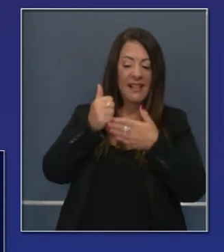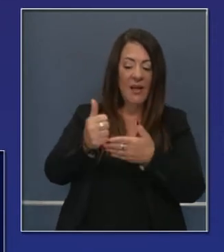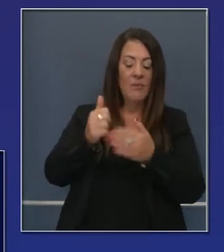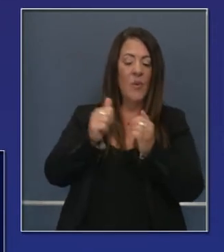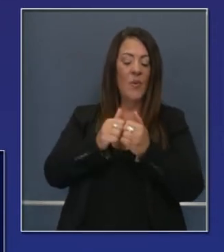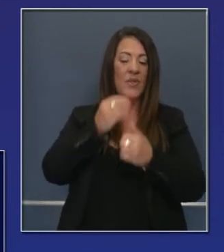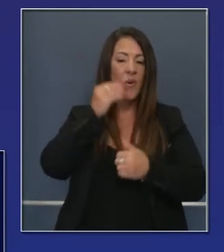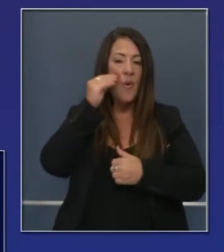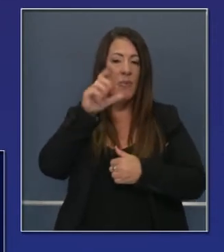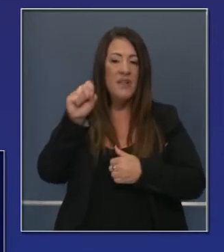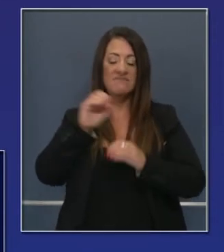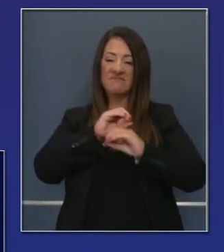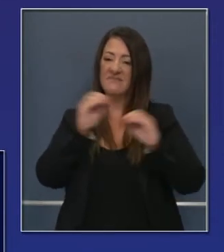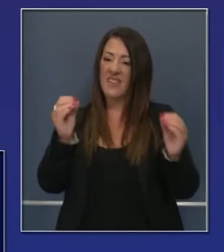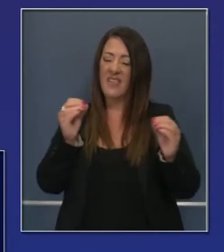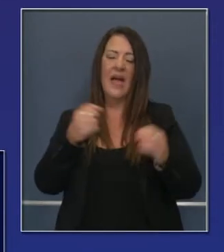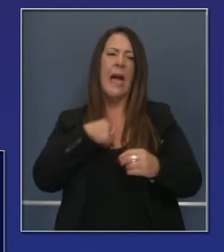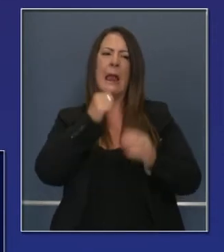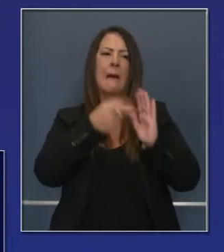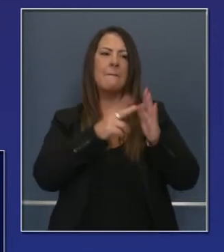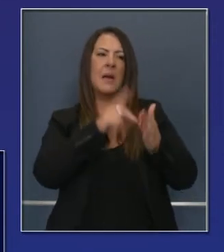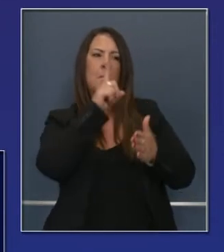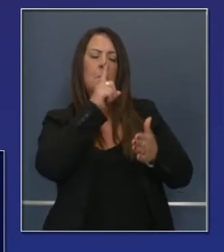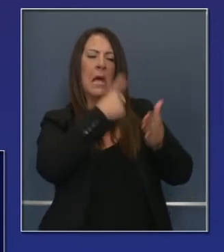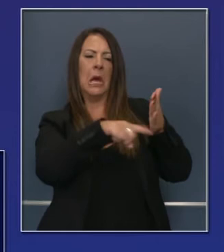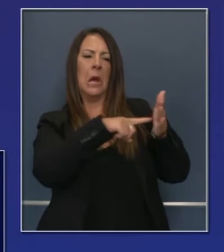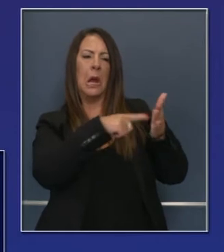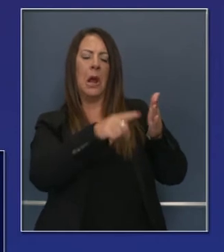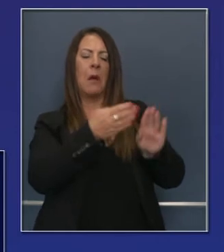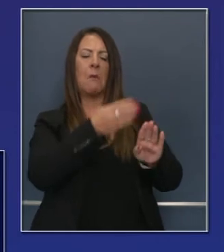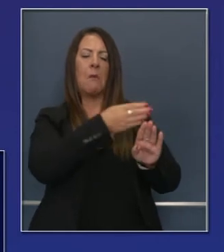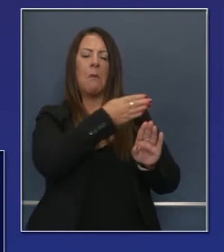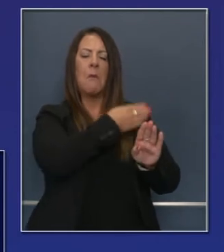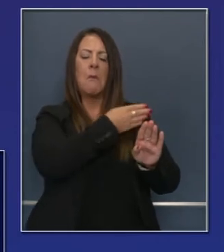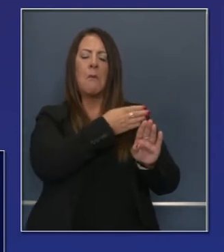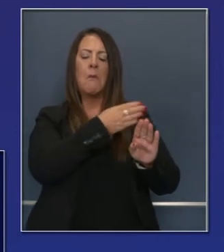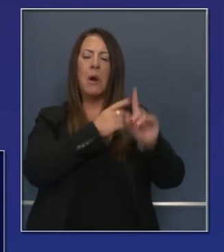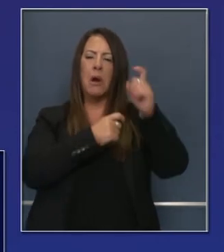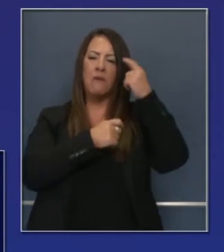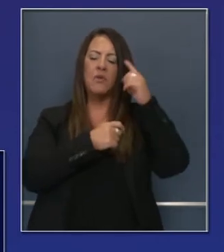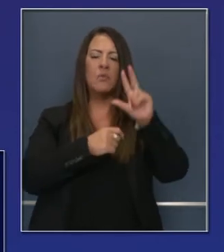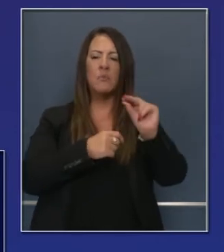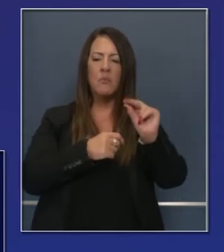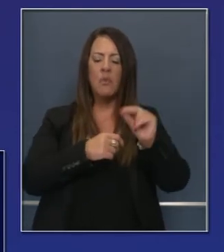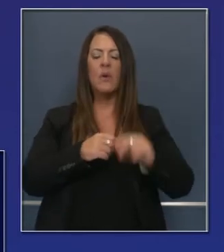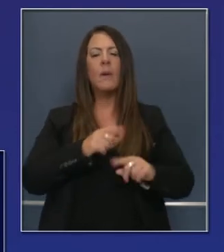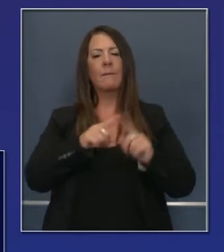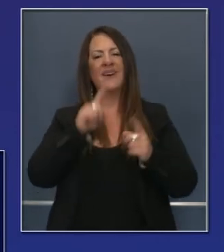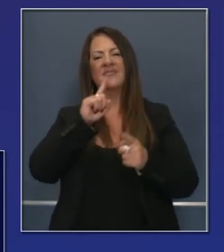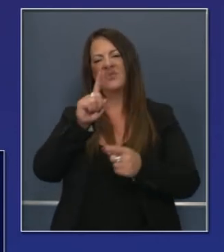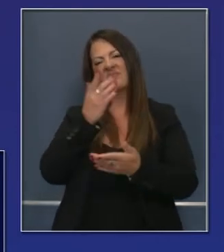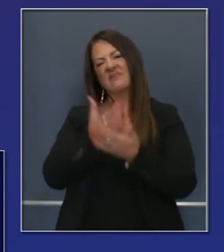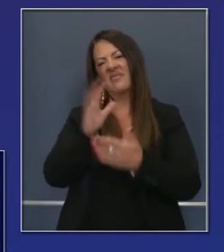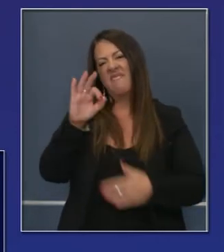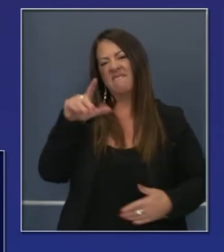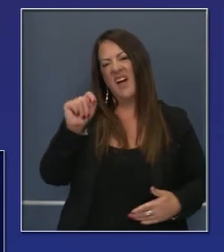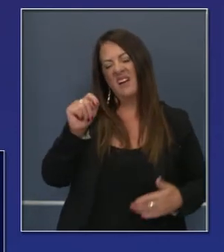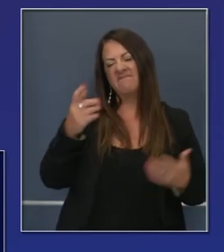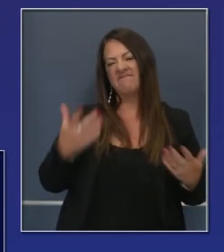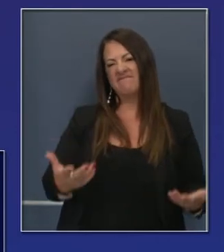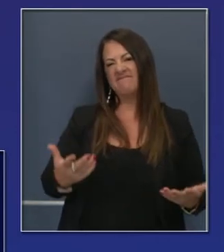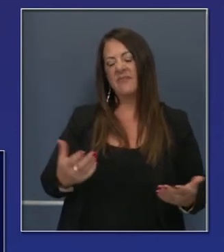en muchas administraciones. No es un asunto de crítica, sino que son los hechos y el